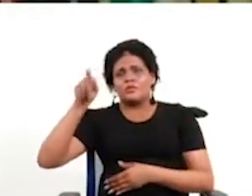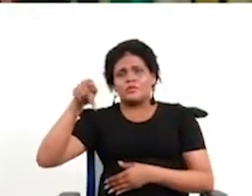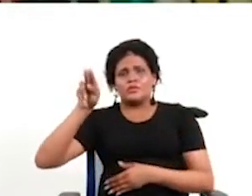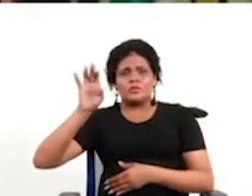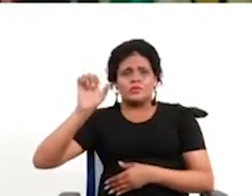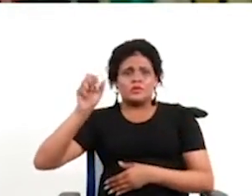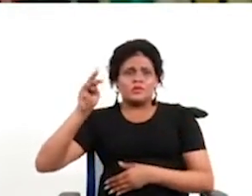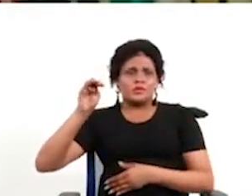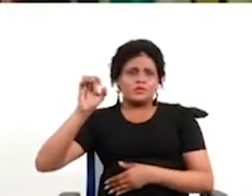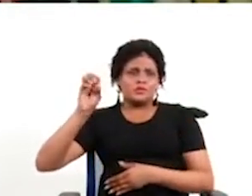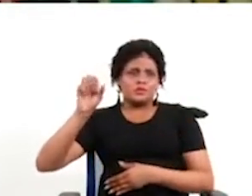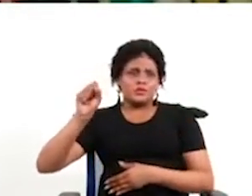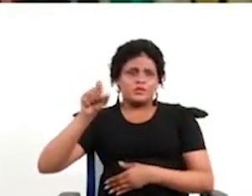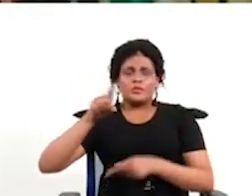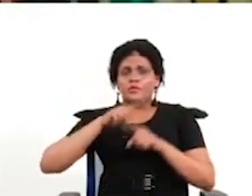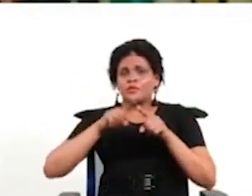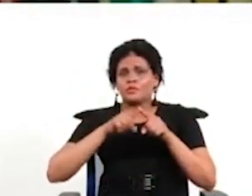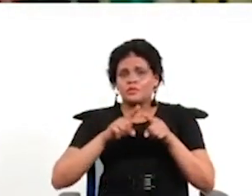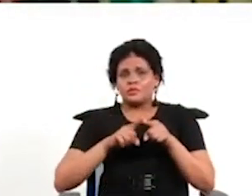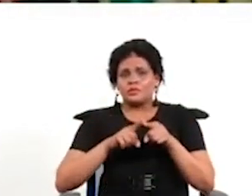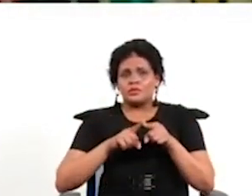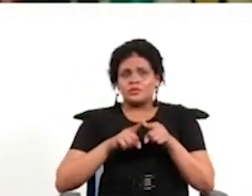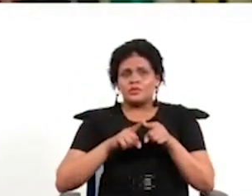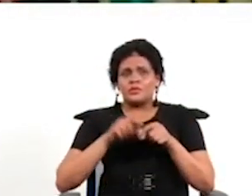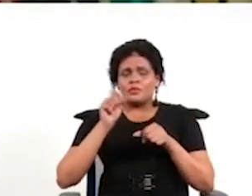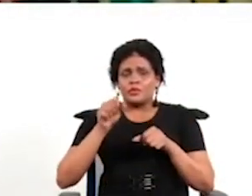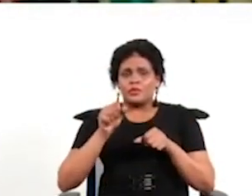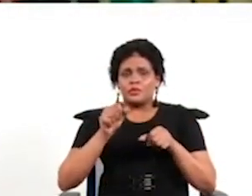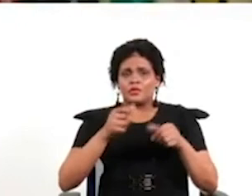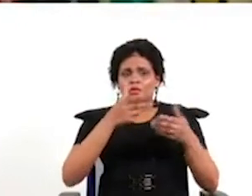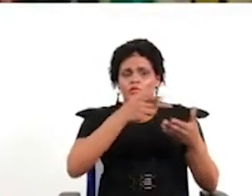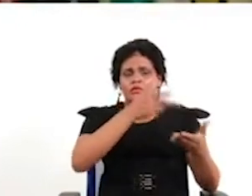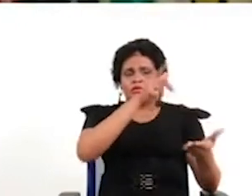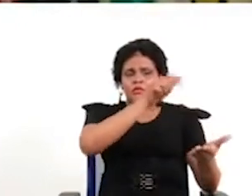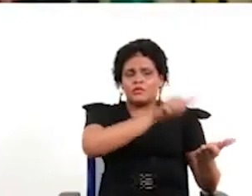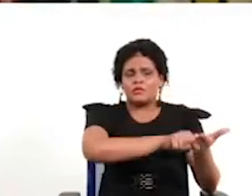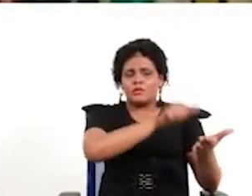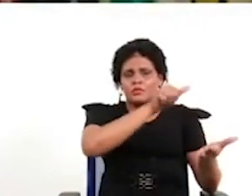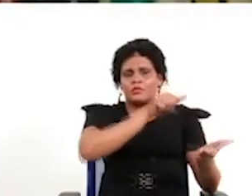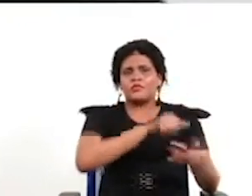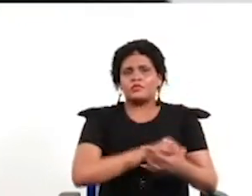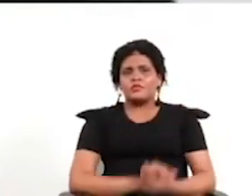mirar esos procedimientos que tenemos a mano y apostar en esa vía